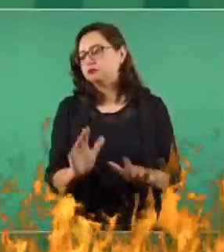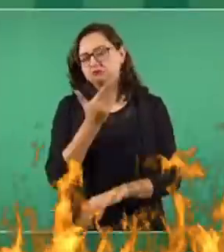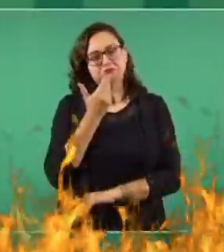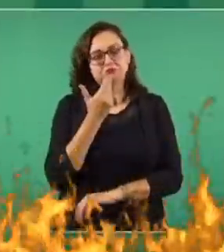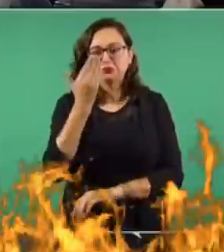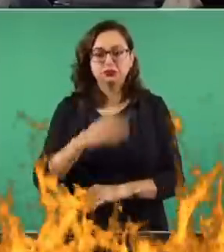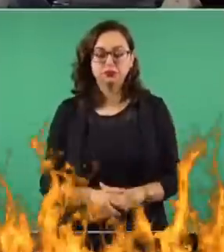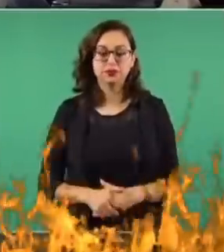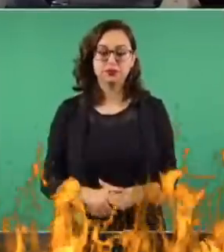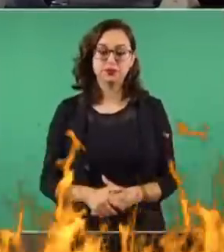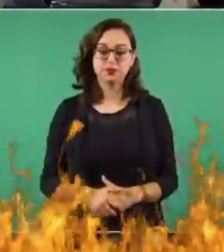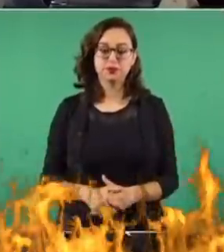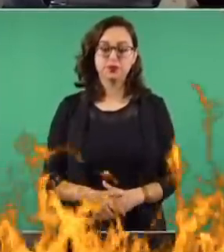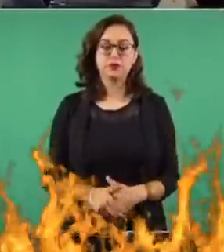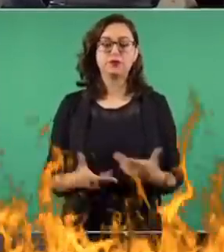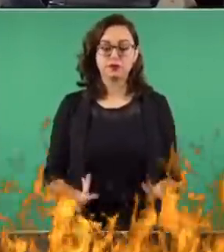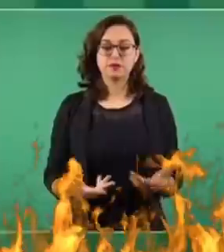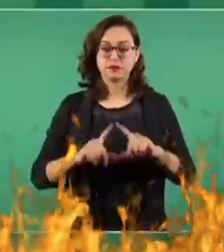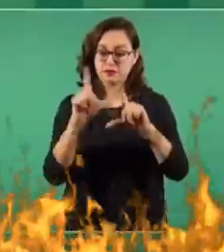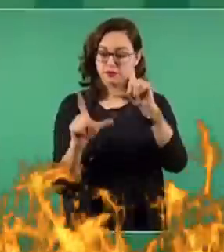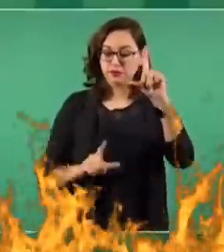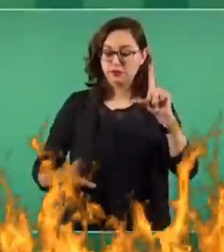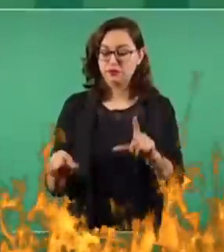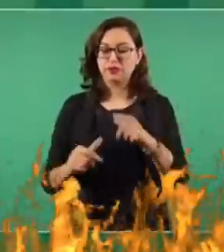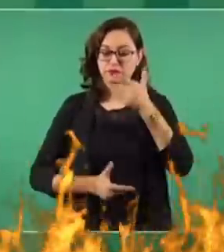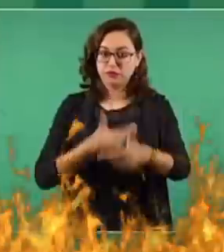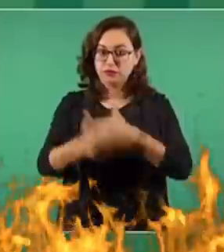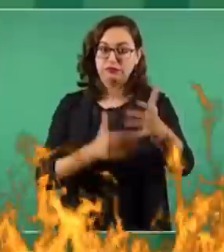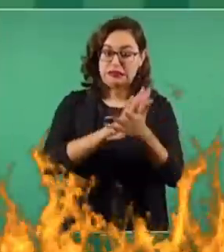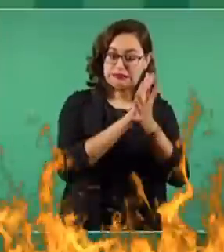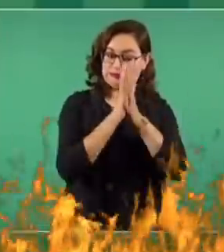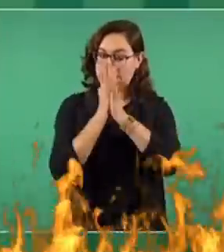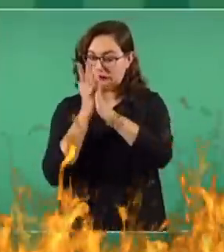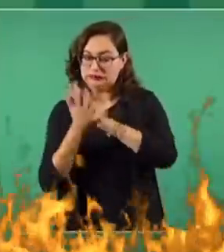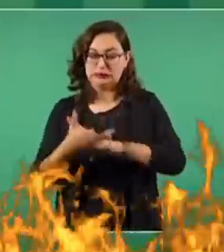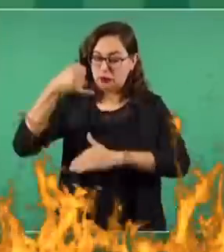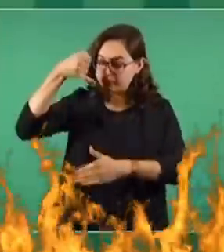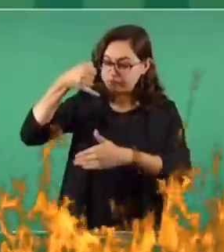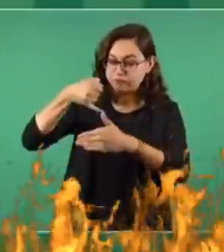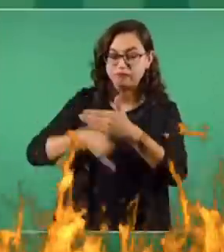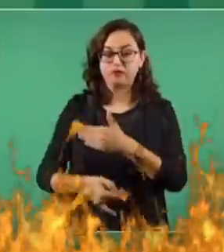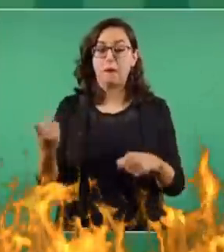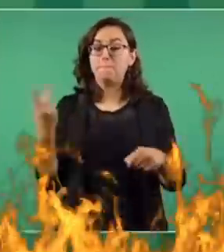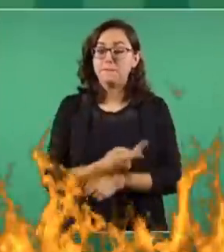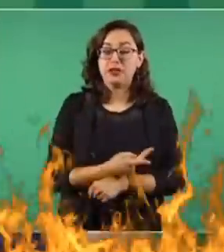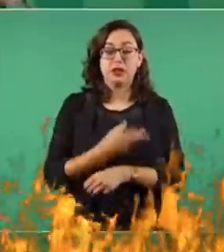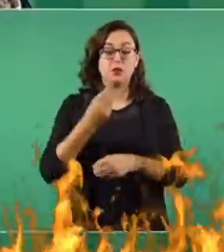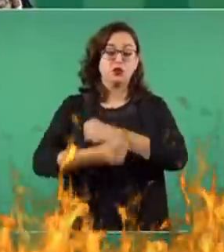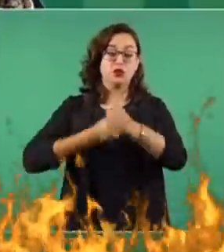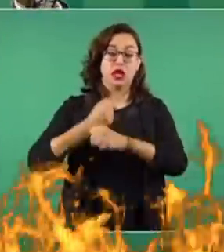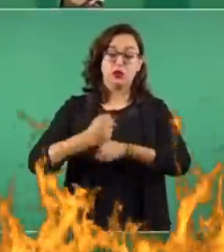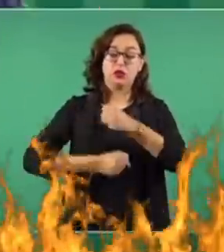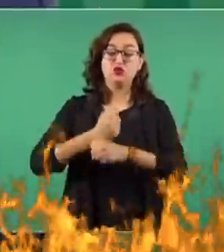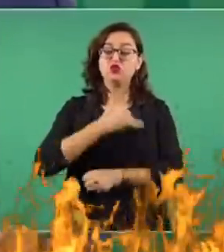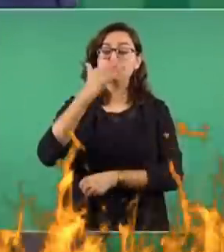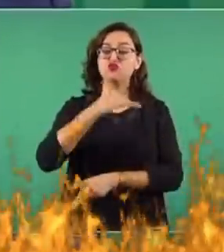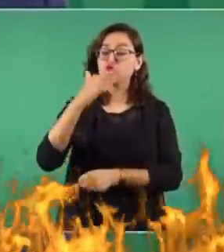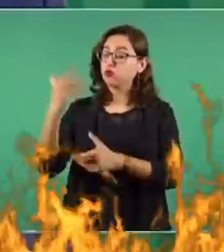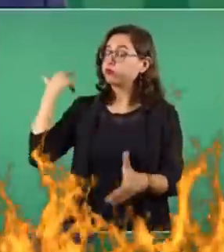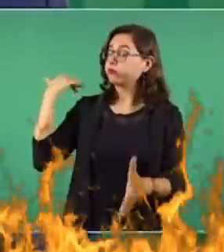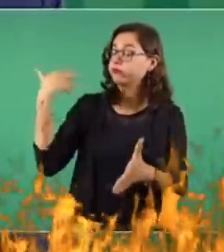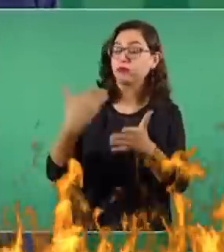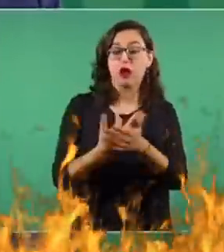lo cierto es que se está llevando en México una transformación profunda. Estamos arrancando de raíz al régimen corrupto.